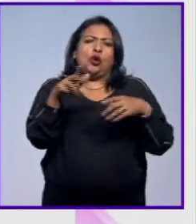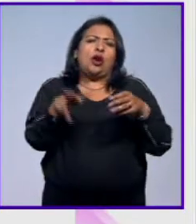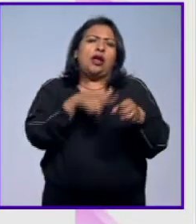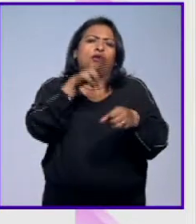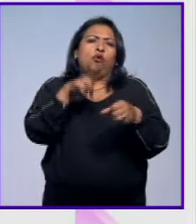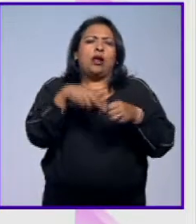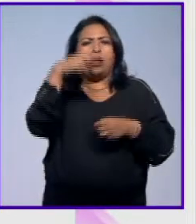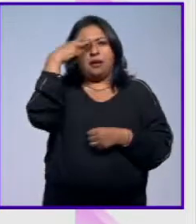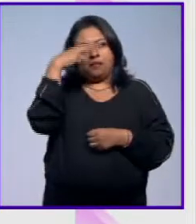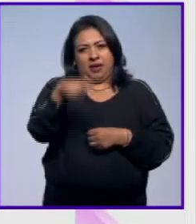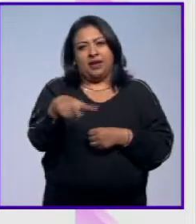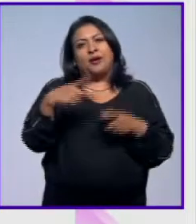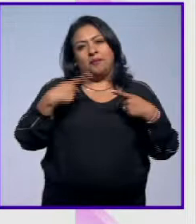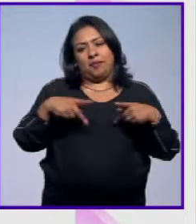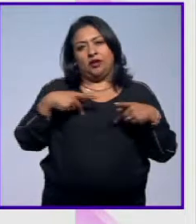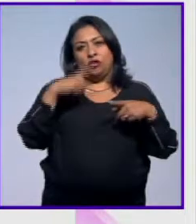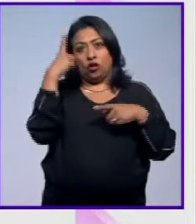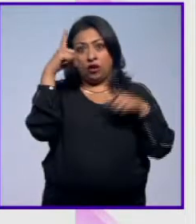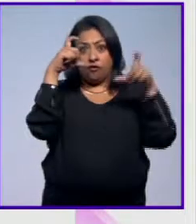fotógrafos de naturaleza. Vamos a ver.